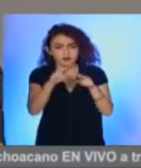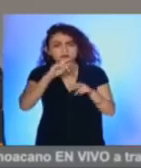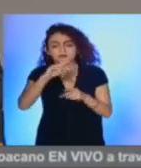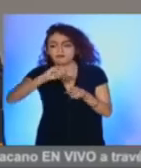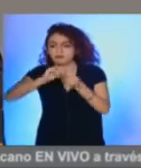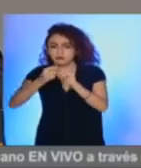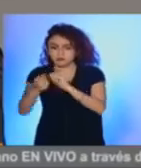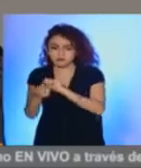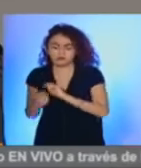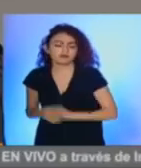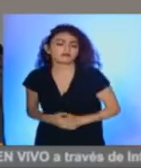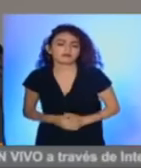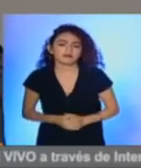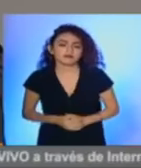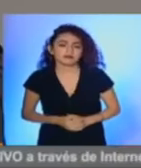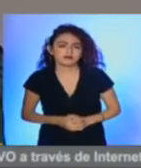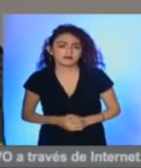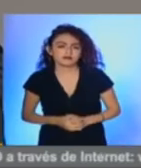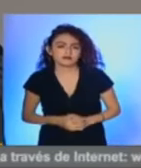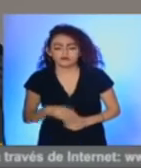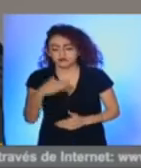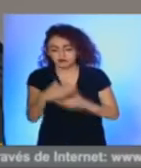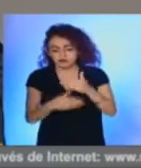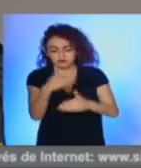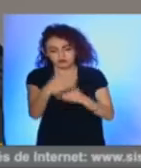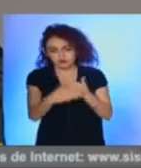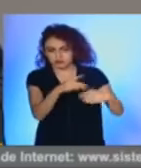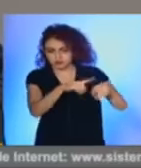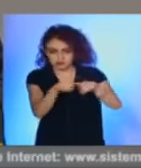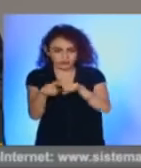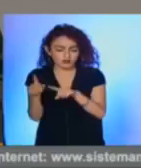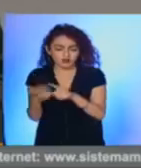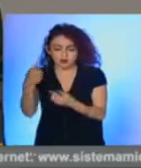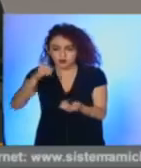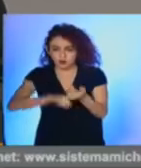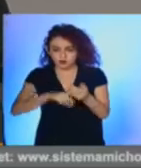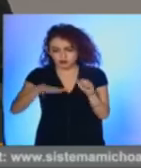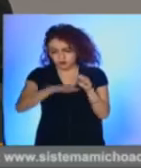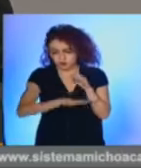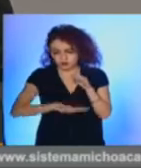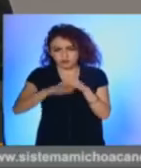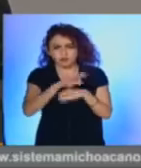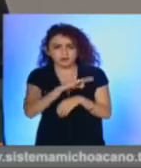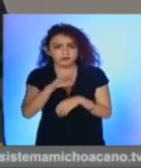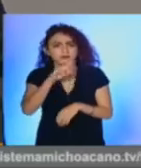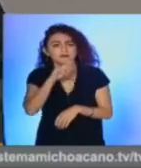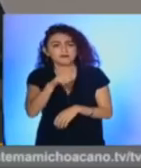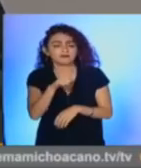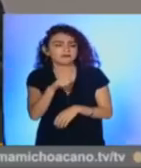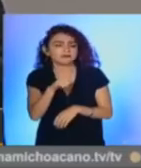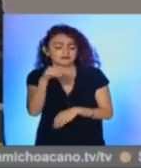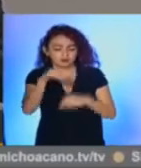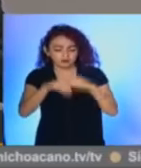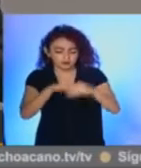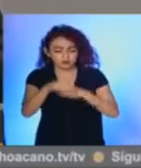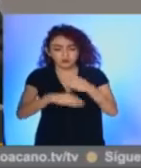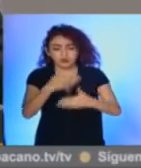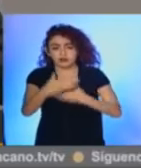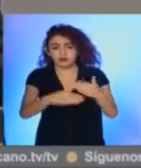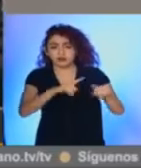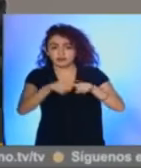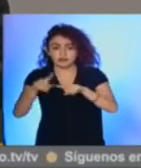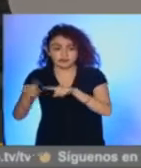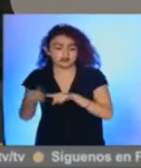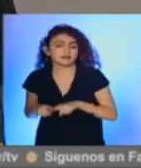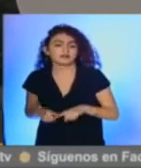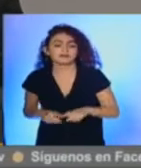transformar los procesos y las dinámicas internas que permitan establecer procesos distintos.